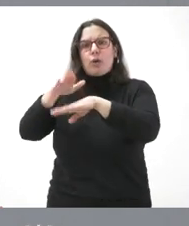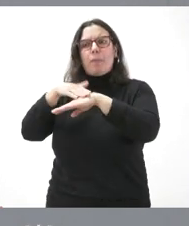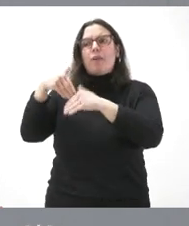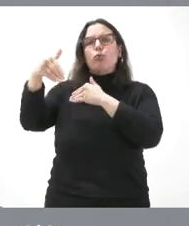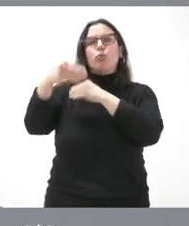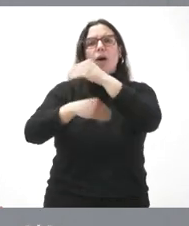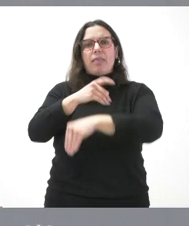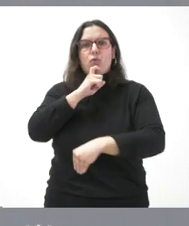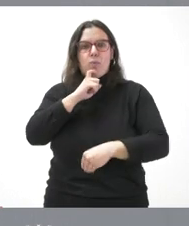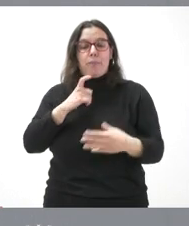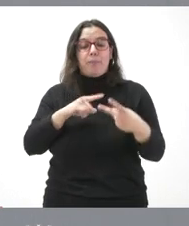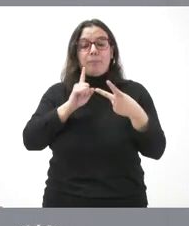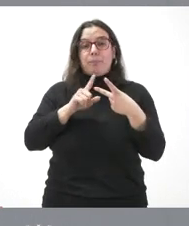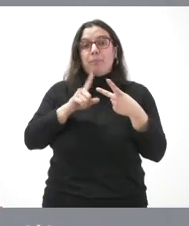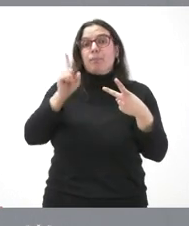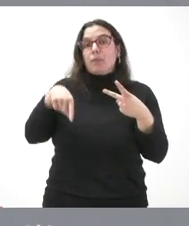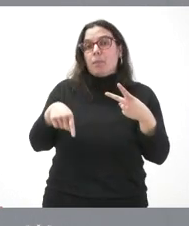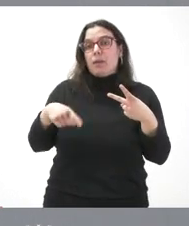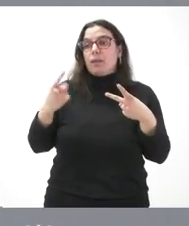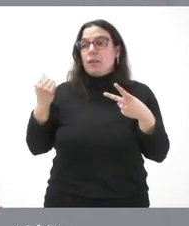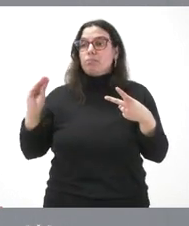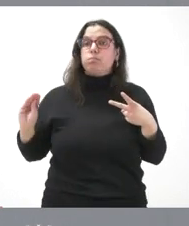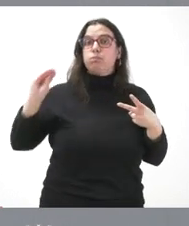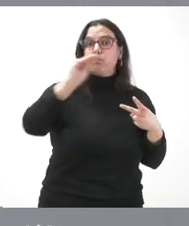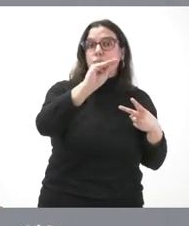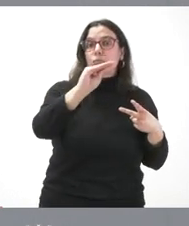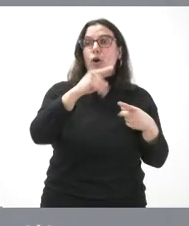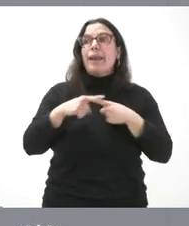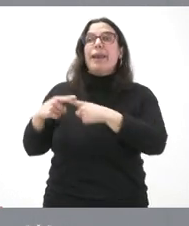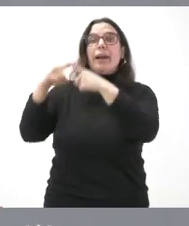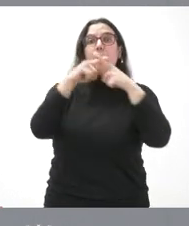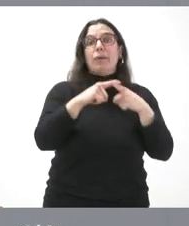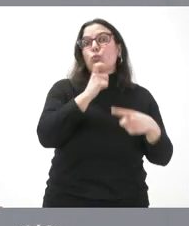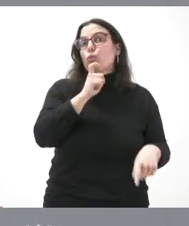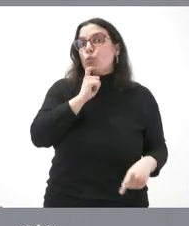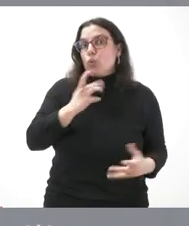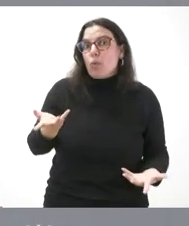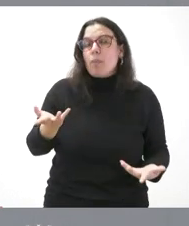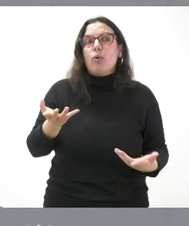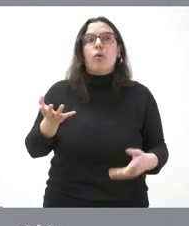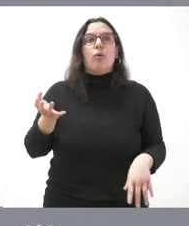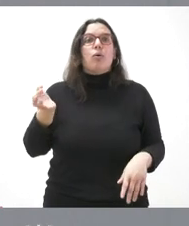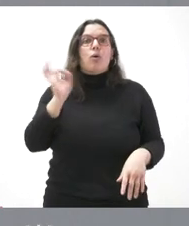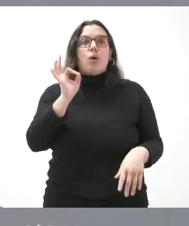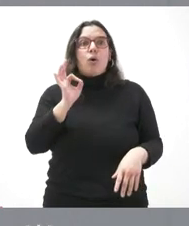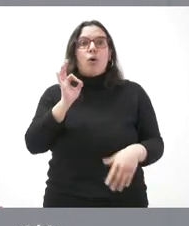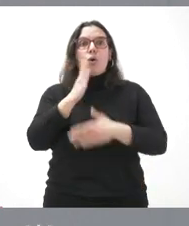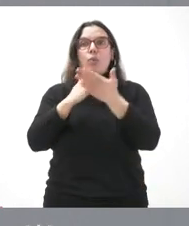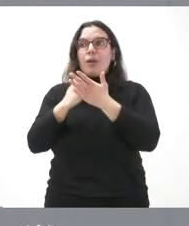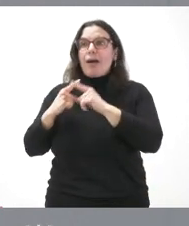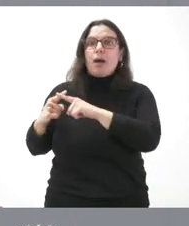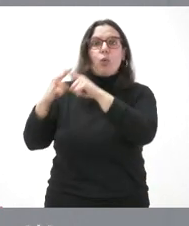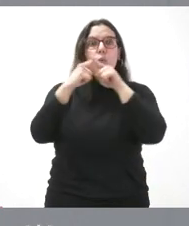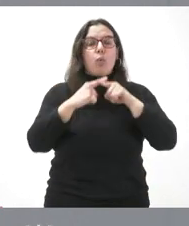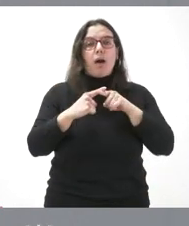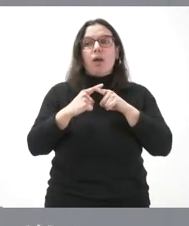futuro. Y lo segundo, cuánto nos va a tocar, con qué distribución temporal, qué parte es de todas las comunidades autónomas, en